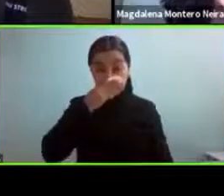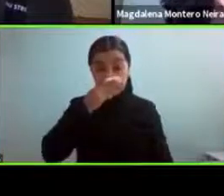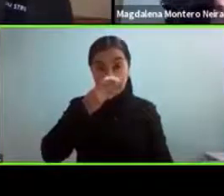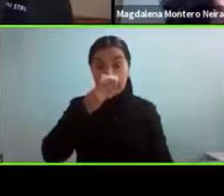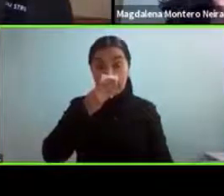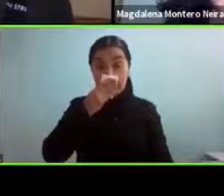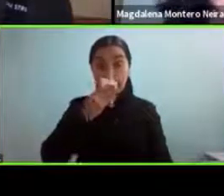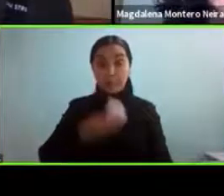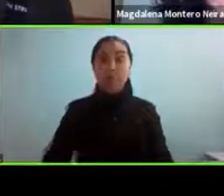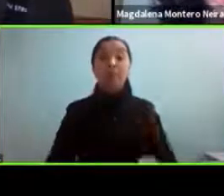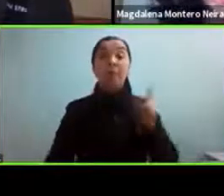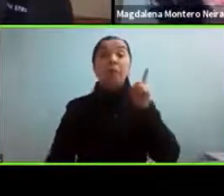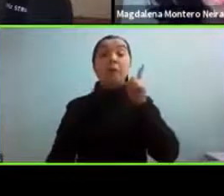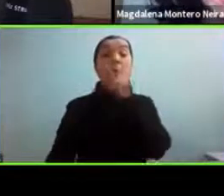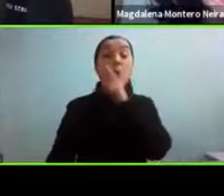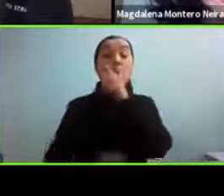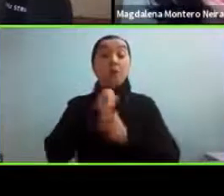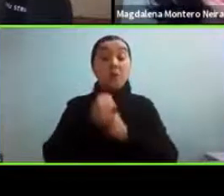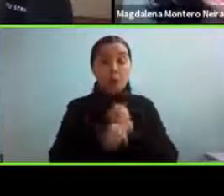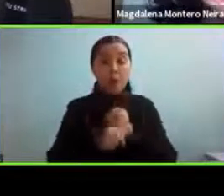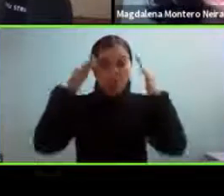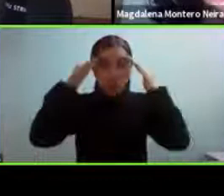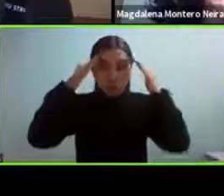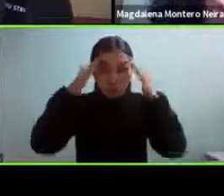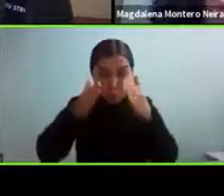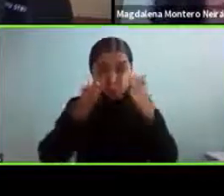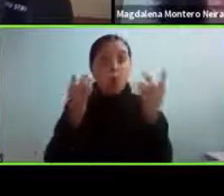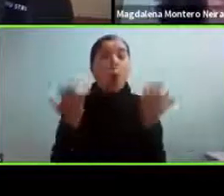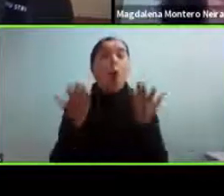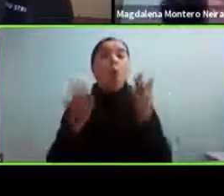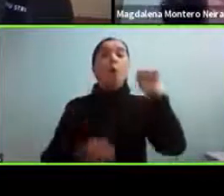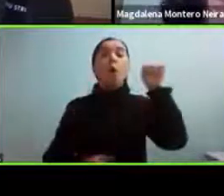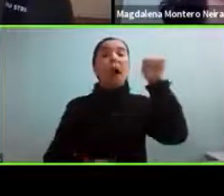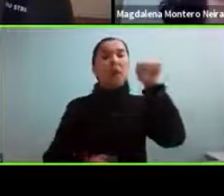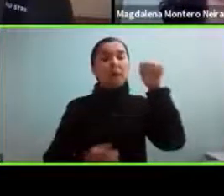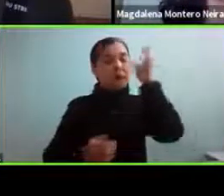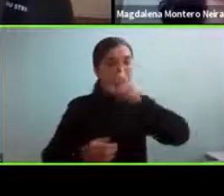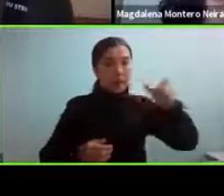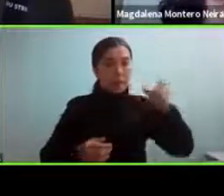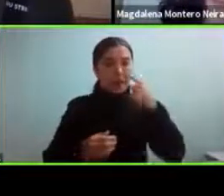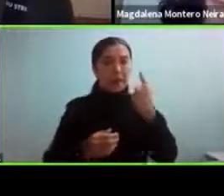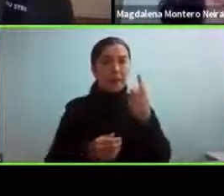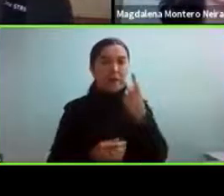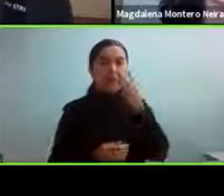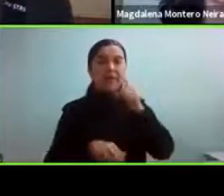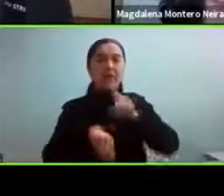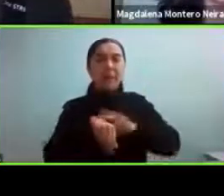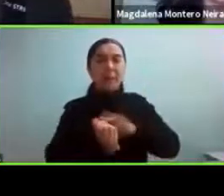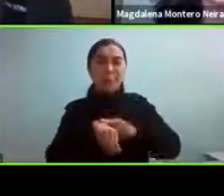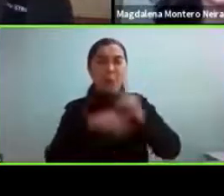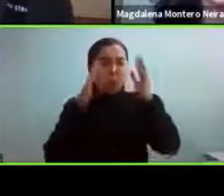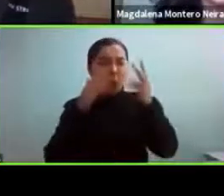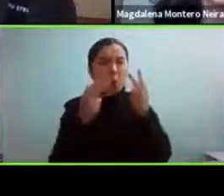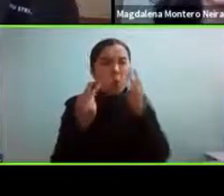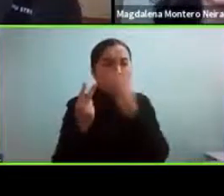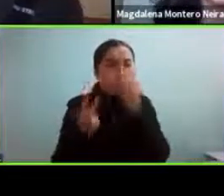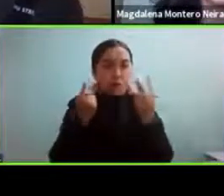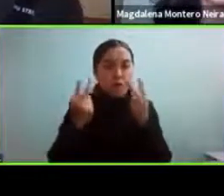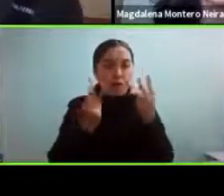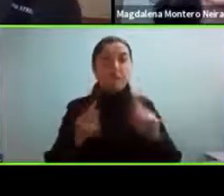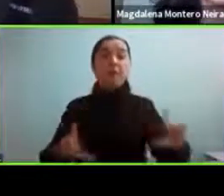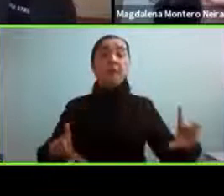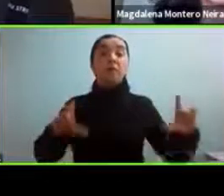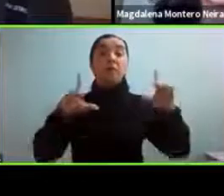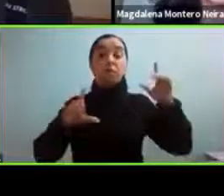estudiar cómo las personas autistas perciben el tiempo, con lo que va a obtener prontamente, esperamos, el grado de doctor en